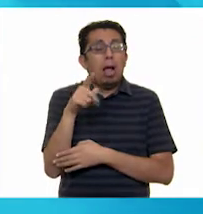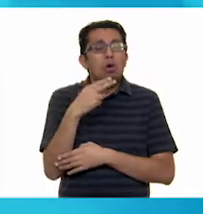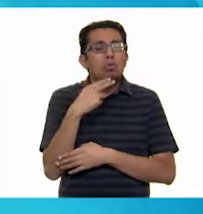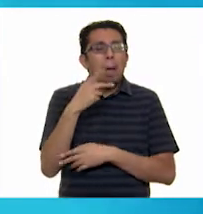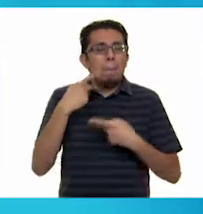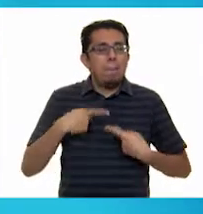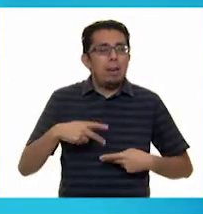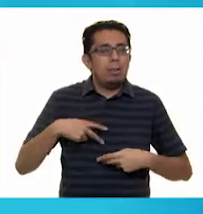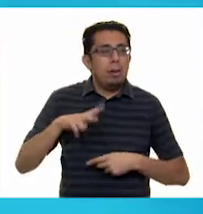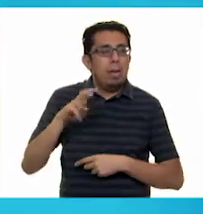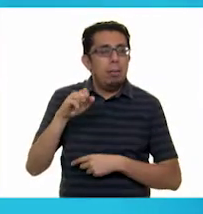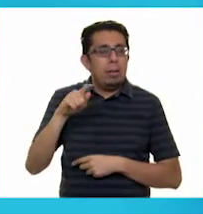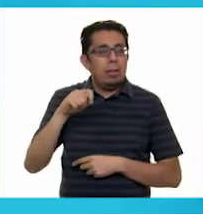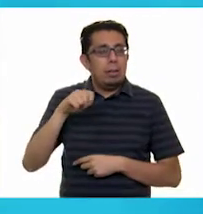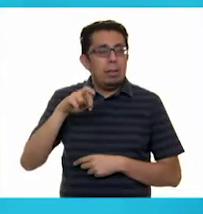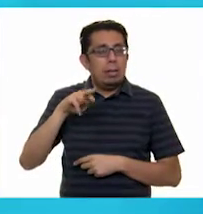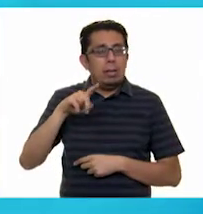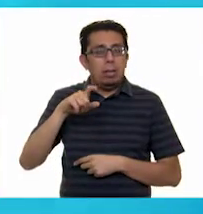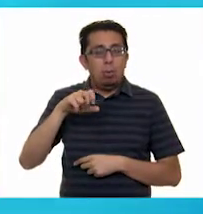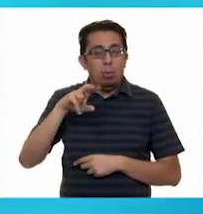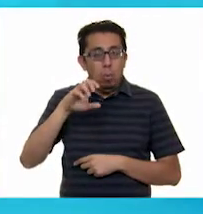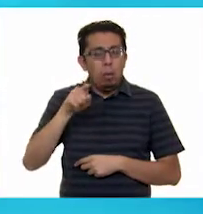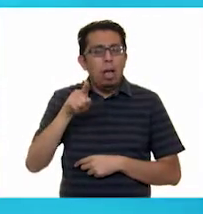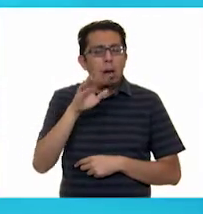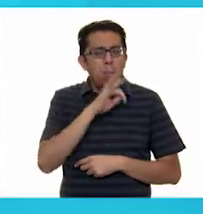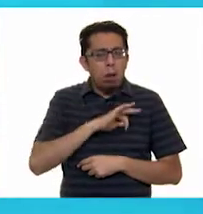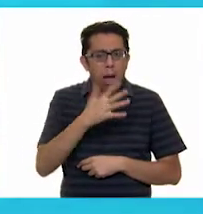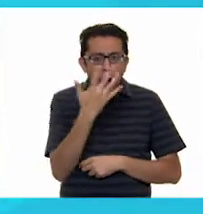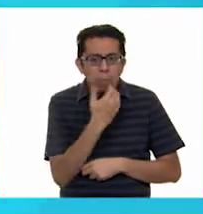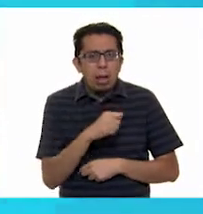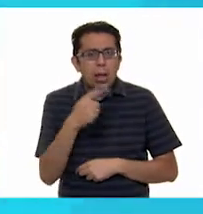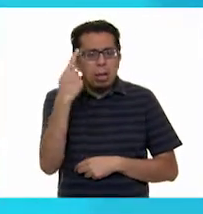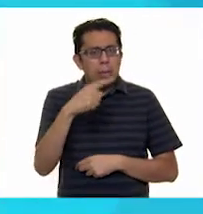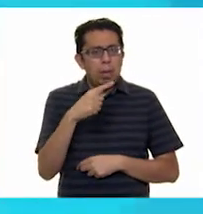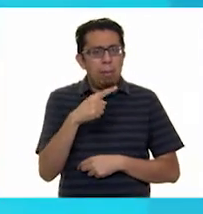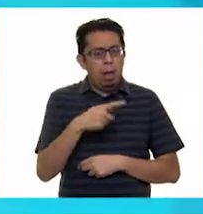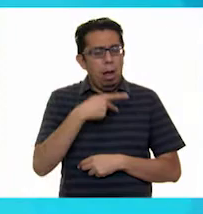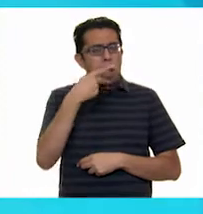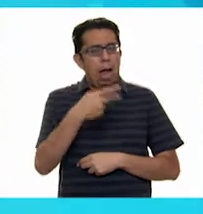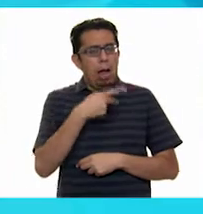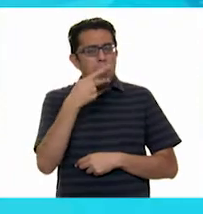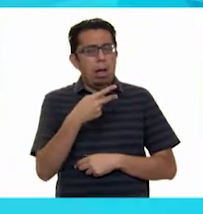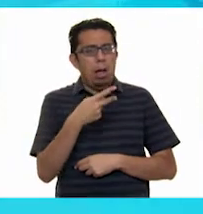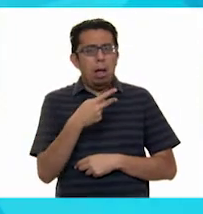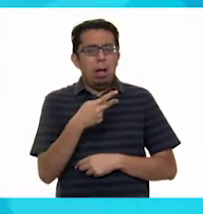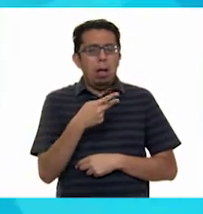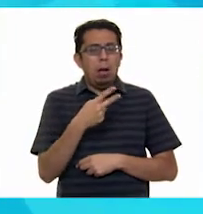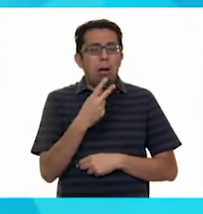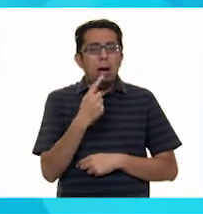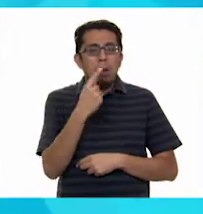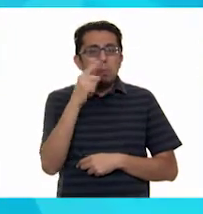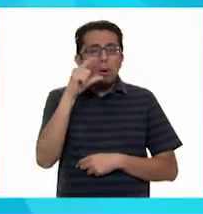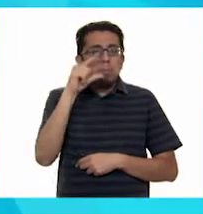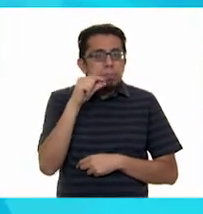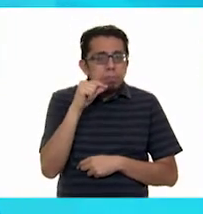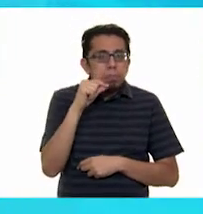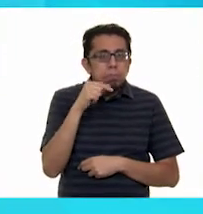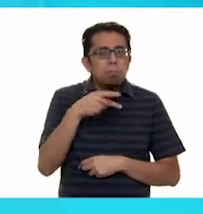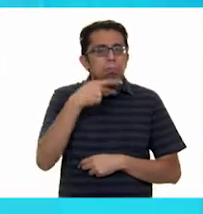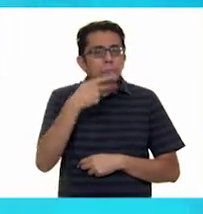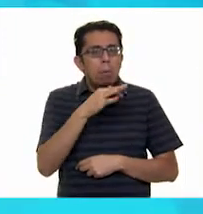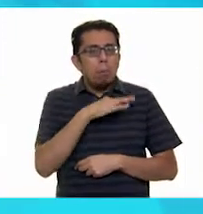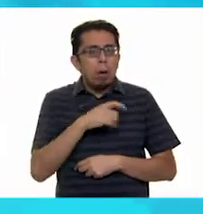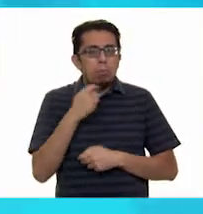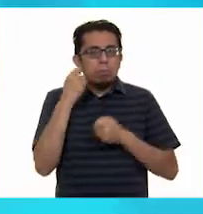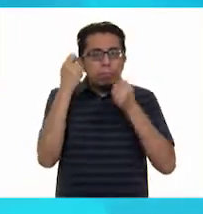ventrílocuo, quien es una persona que tiene la habilidad de hablar cambiando su tono de voz sin abrir la boca o mover los músculos de